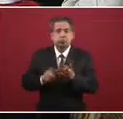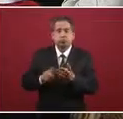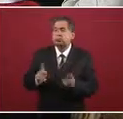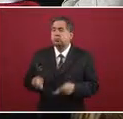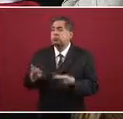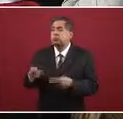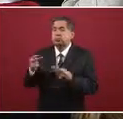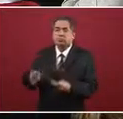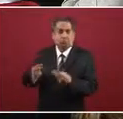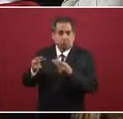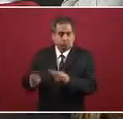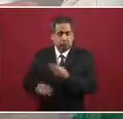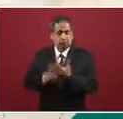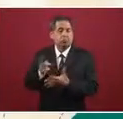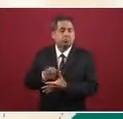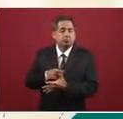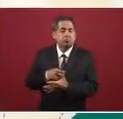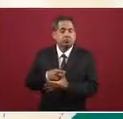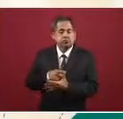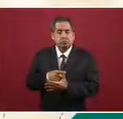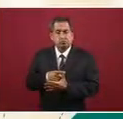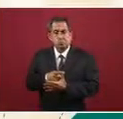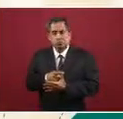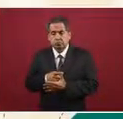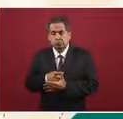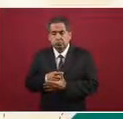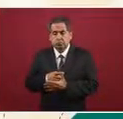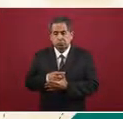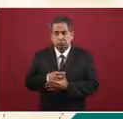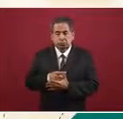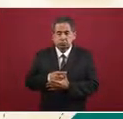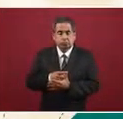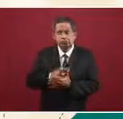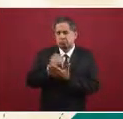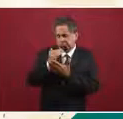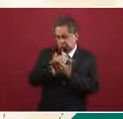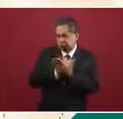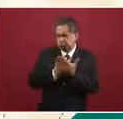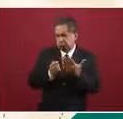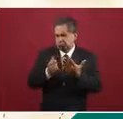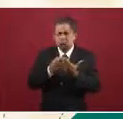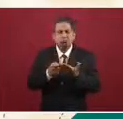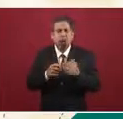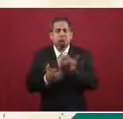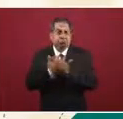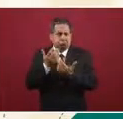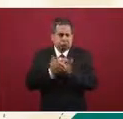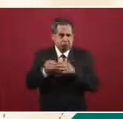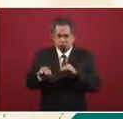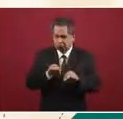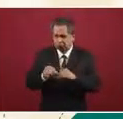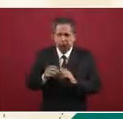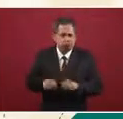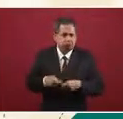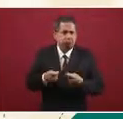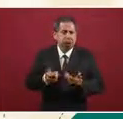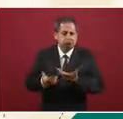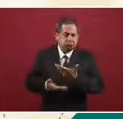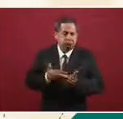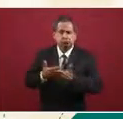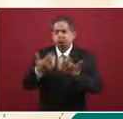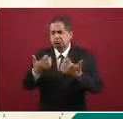comercio. Y luego, ya en menor tendencia, oficios, servicios, industria,